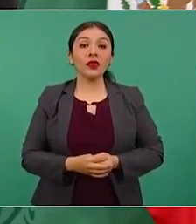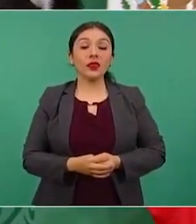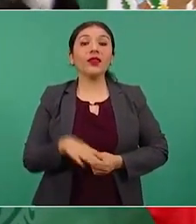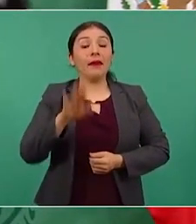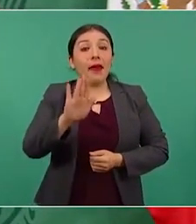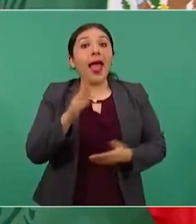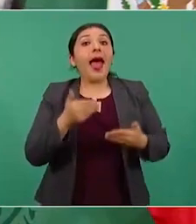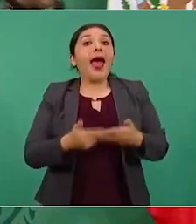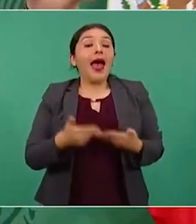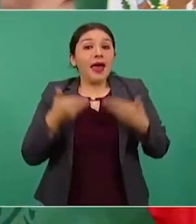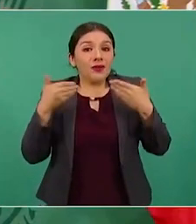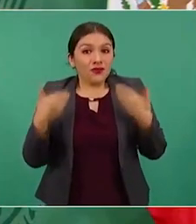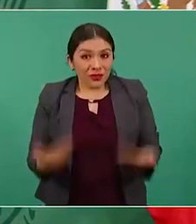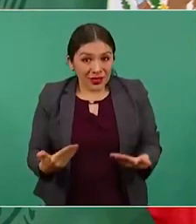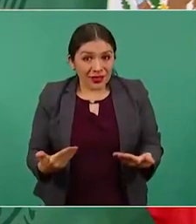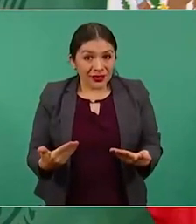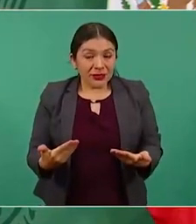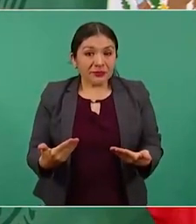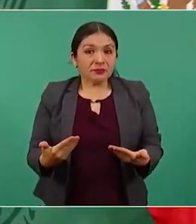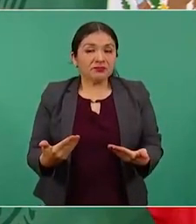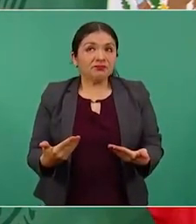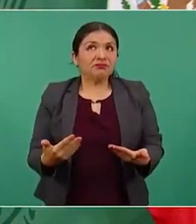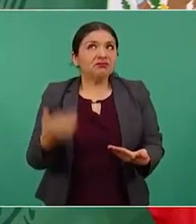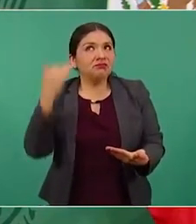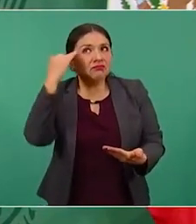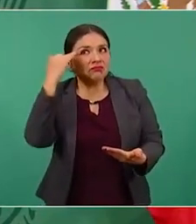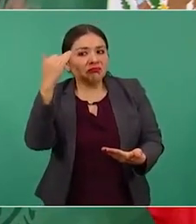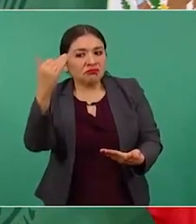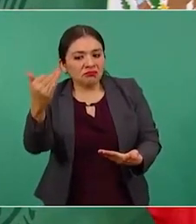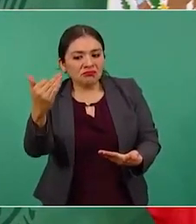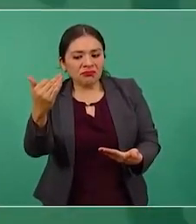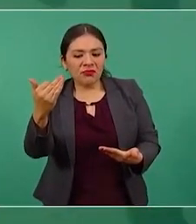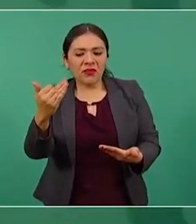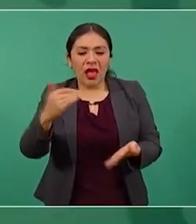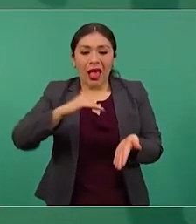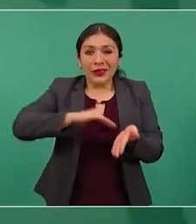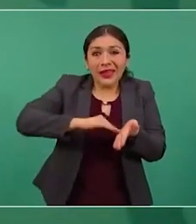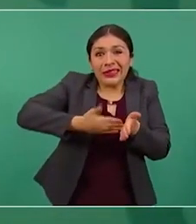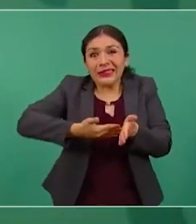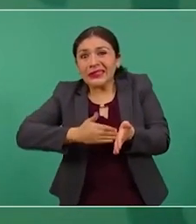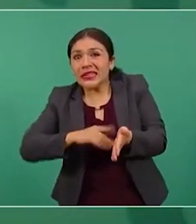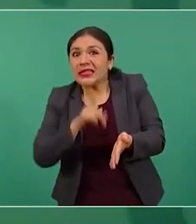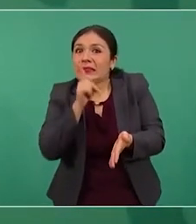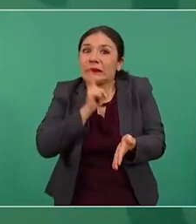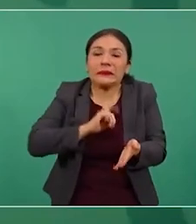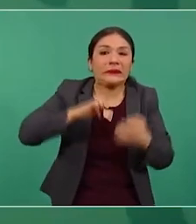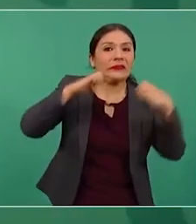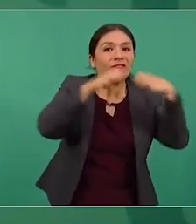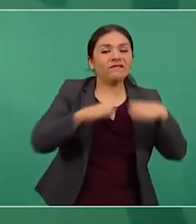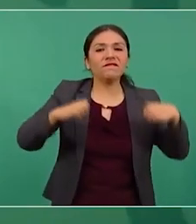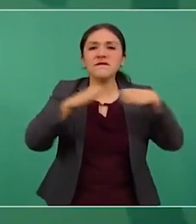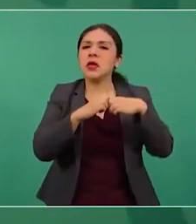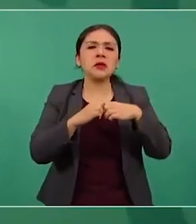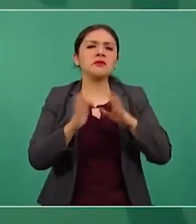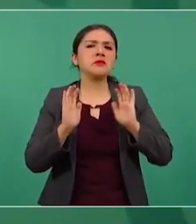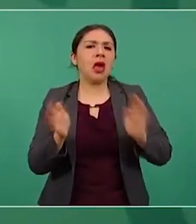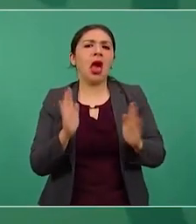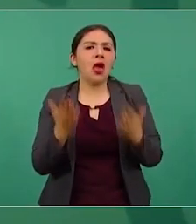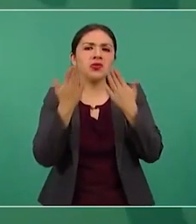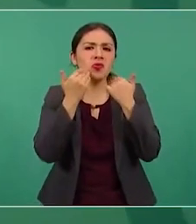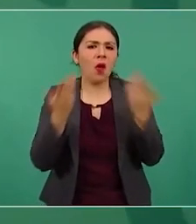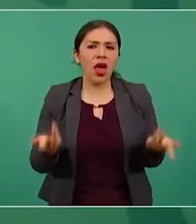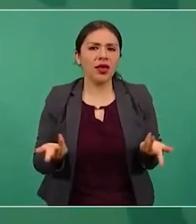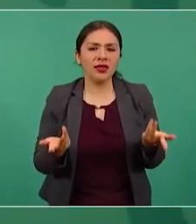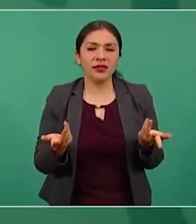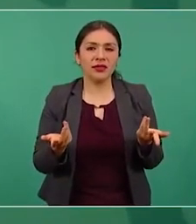ahora ya no hay esa simulación, porque